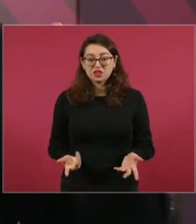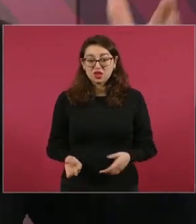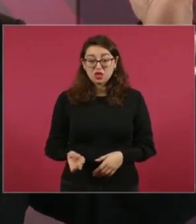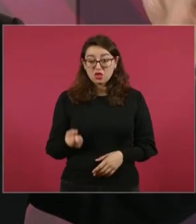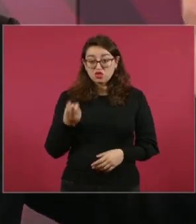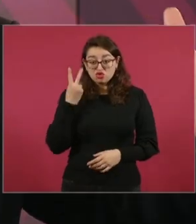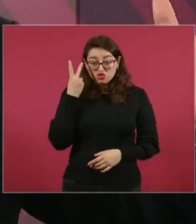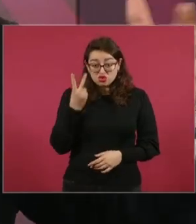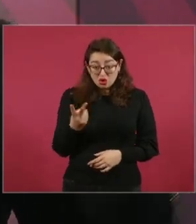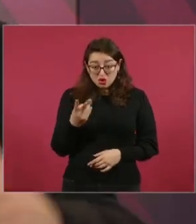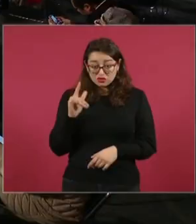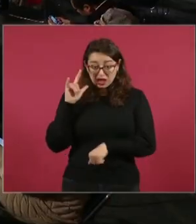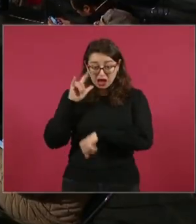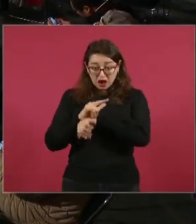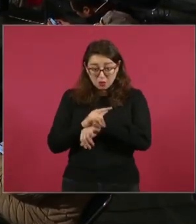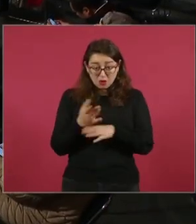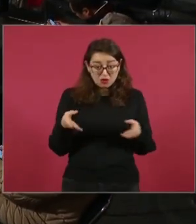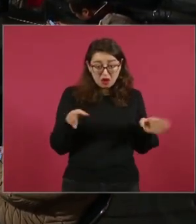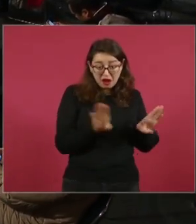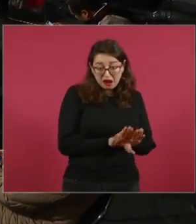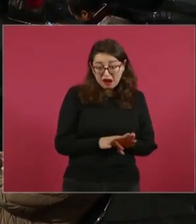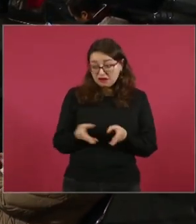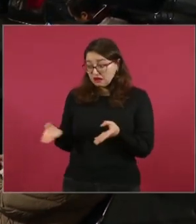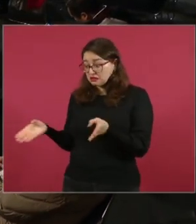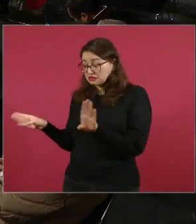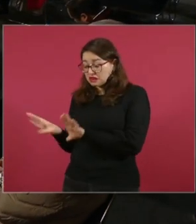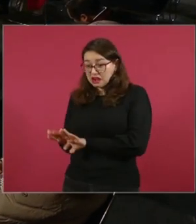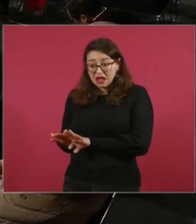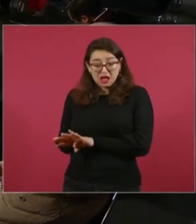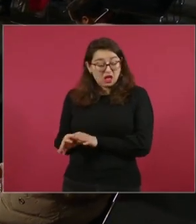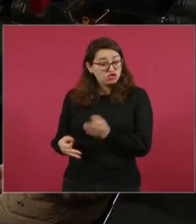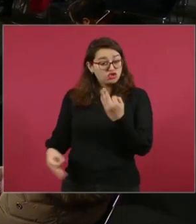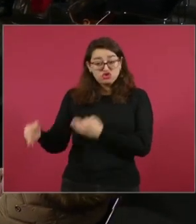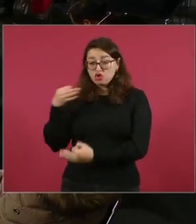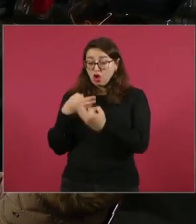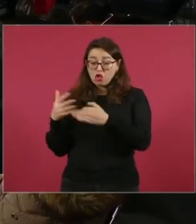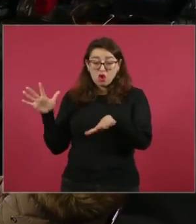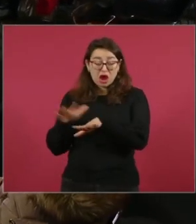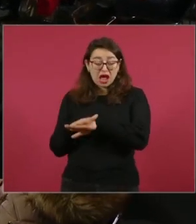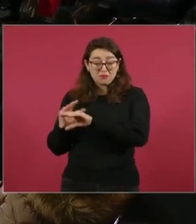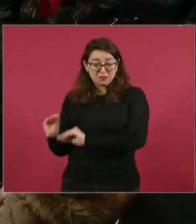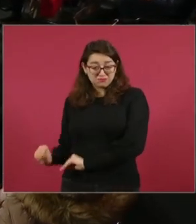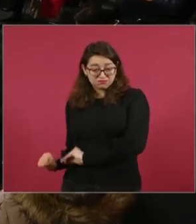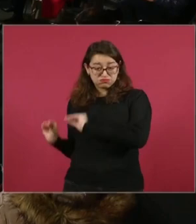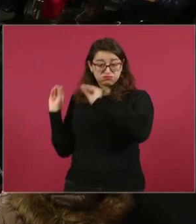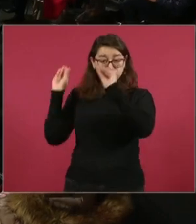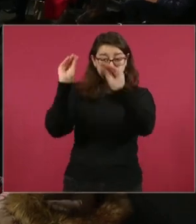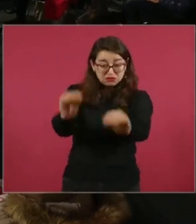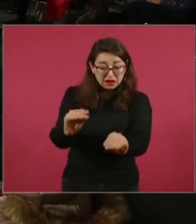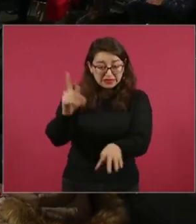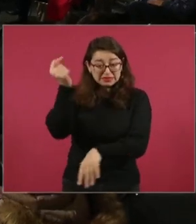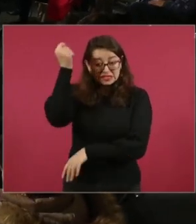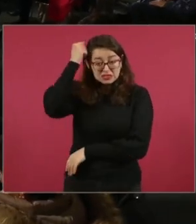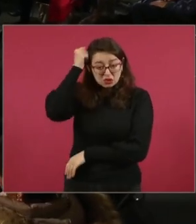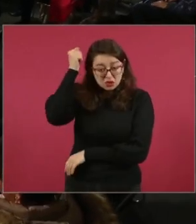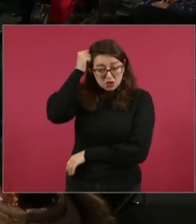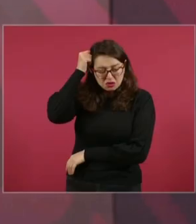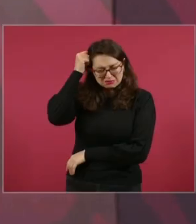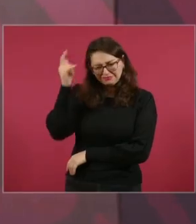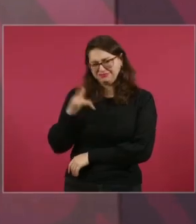que se pague a los contratistas que ya iniciaron y estaban